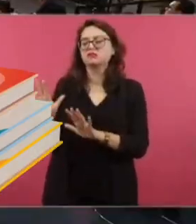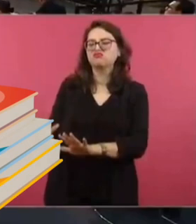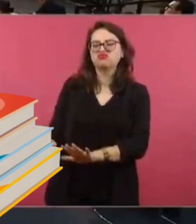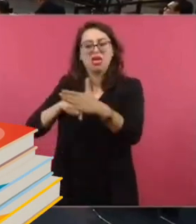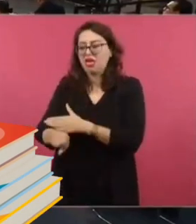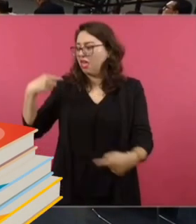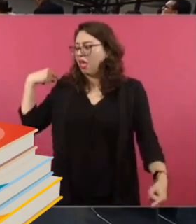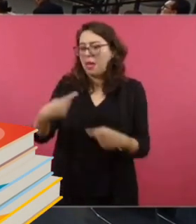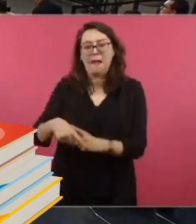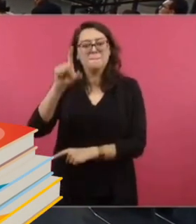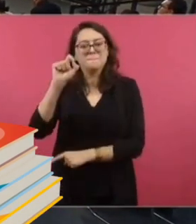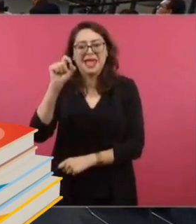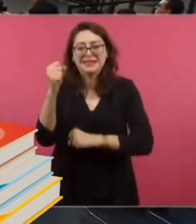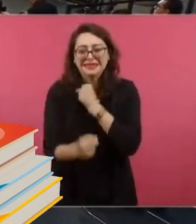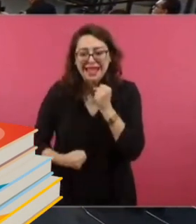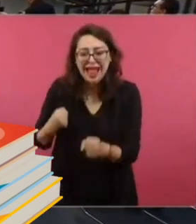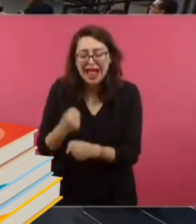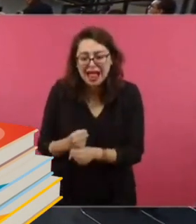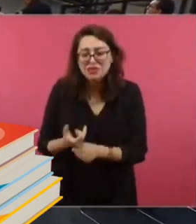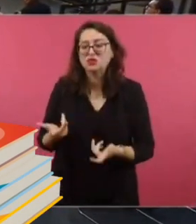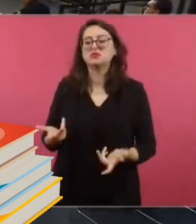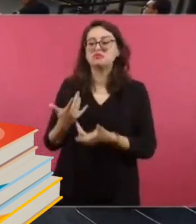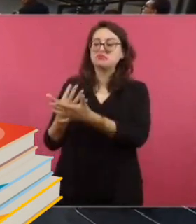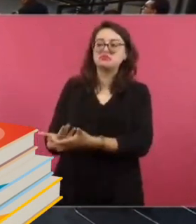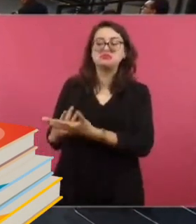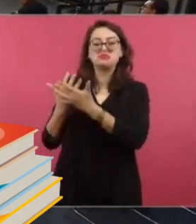Esto que están haciendo con los libros de texto.